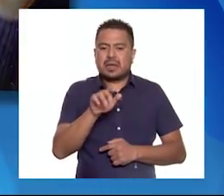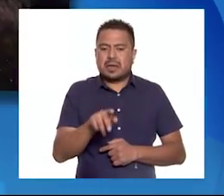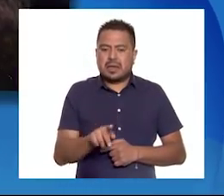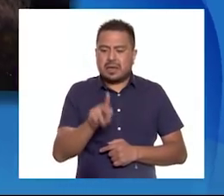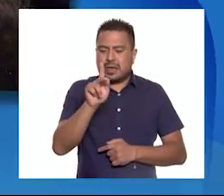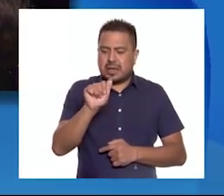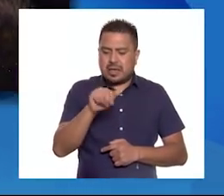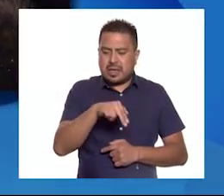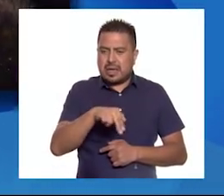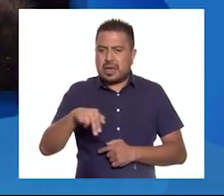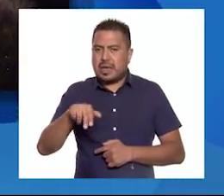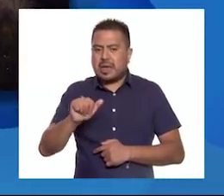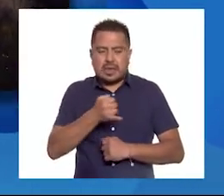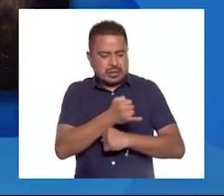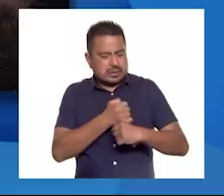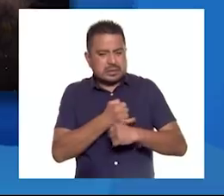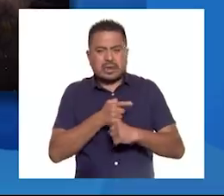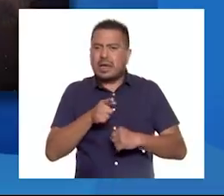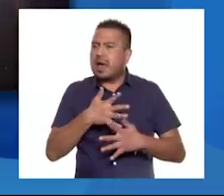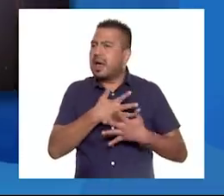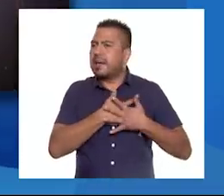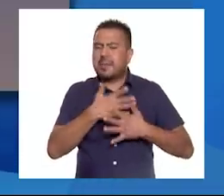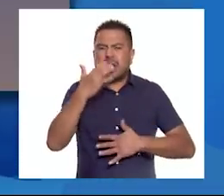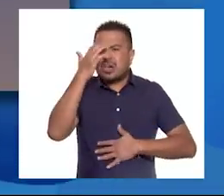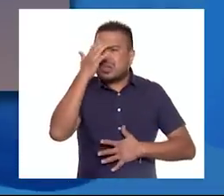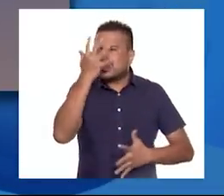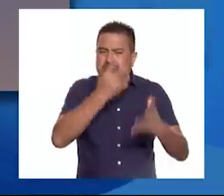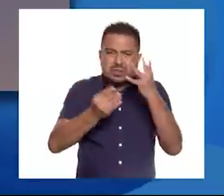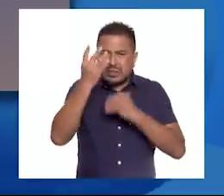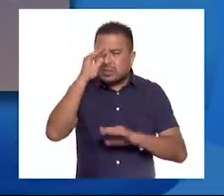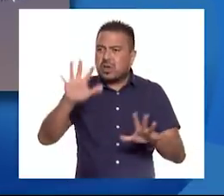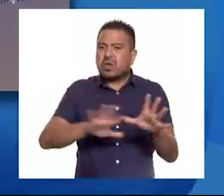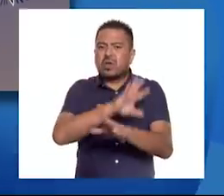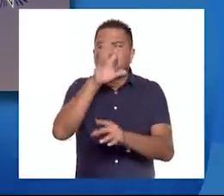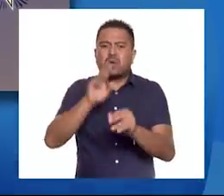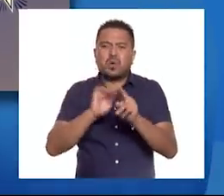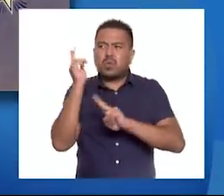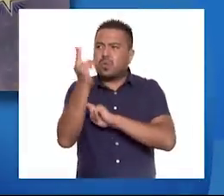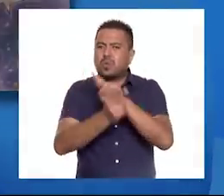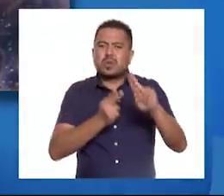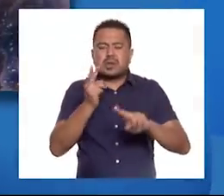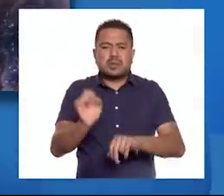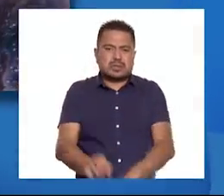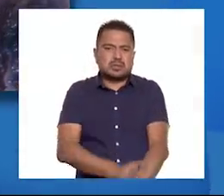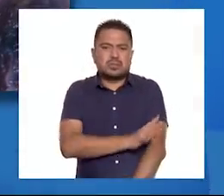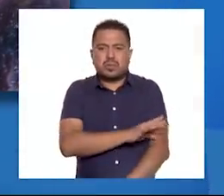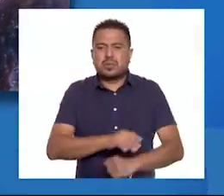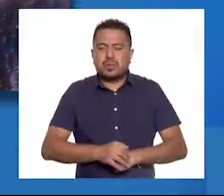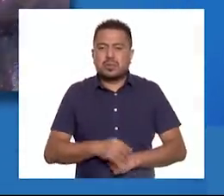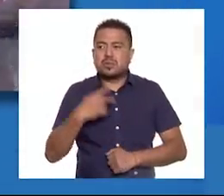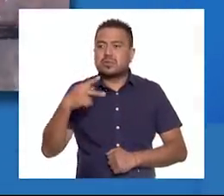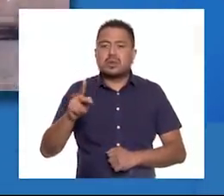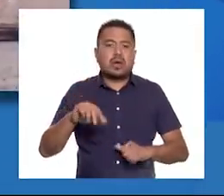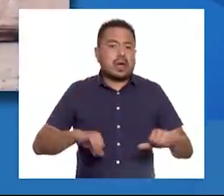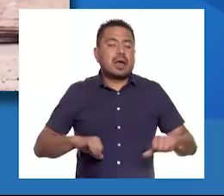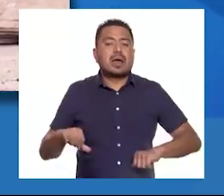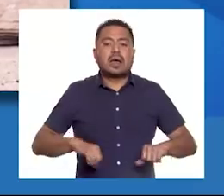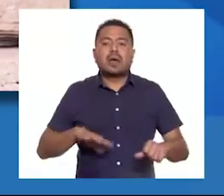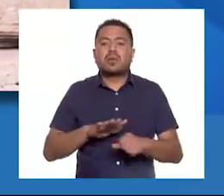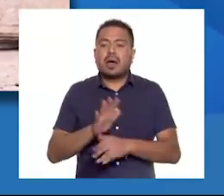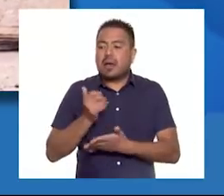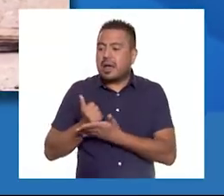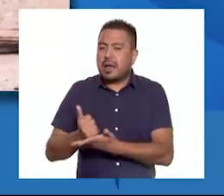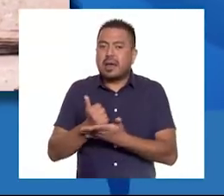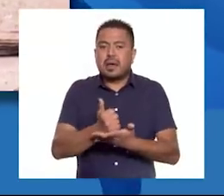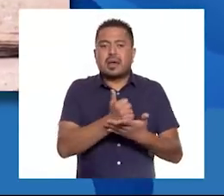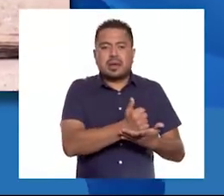exploradora. Le apasiona conocer y aprender todo acerca del universo de emociones. Su tarea es ayudar